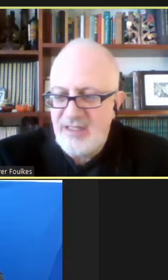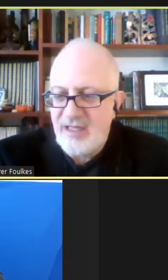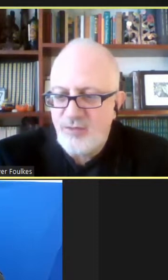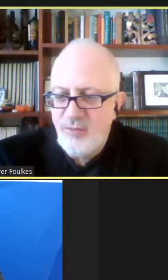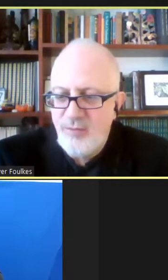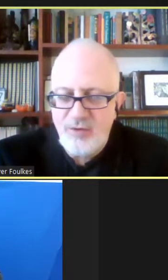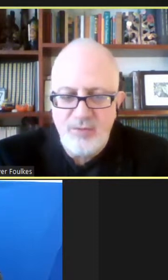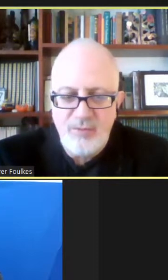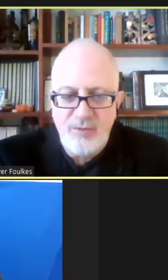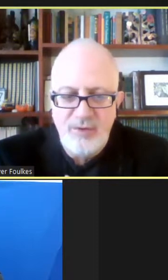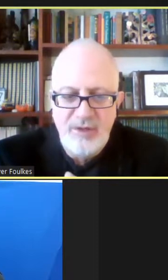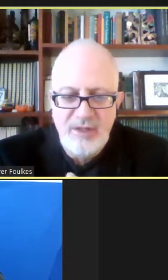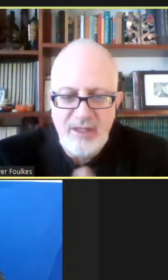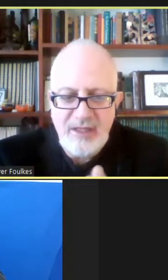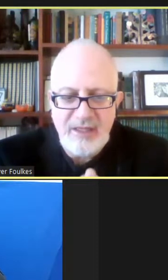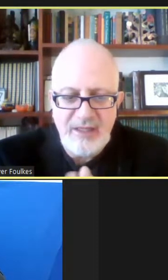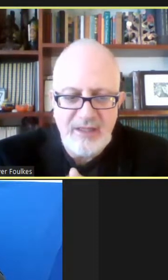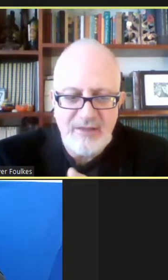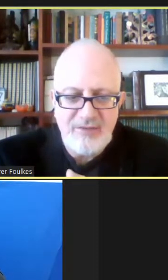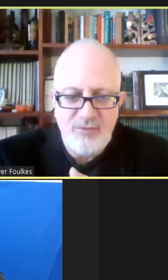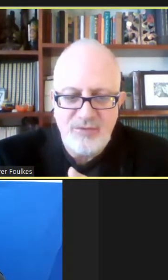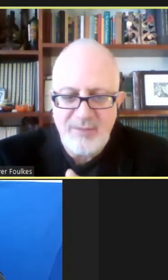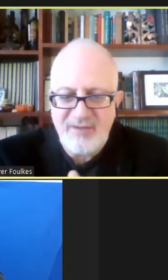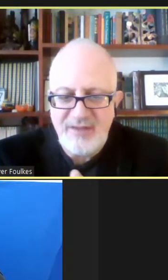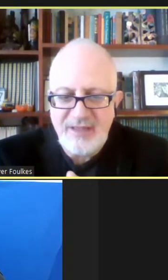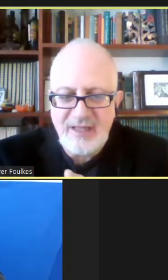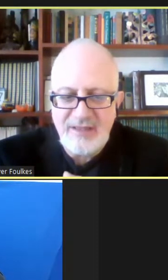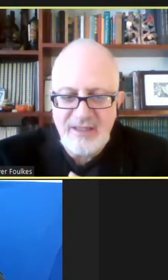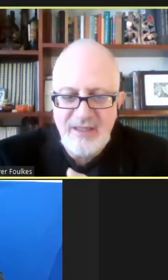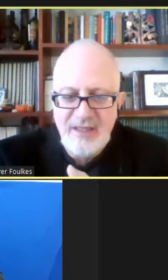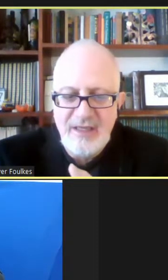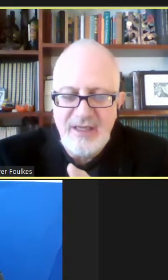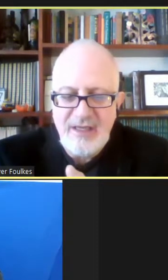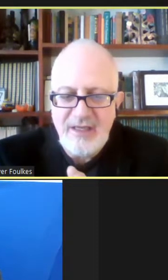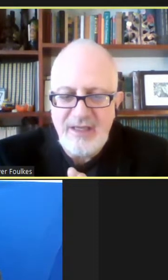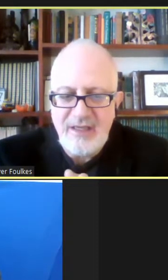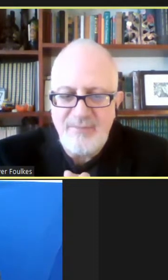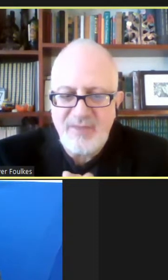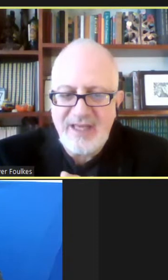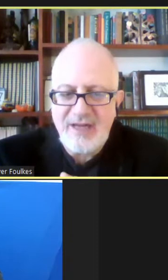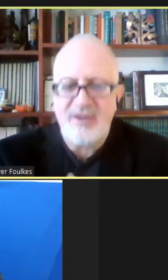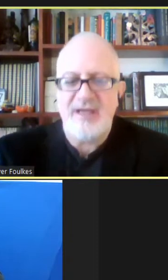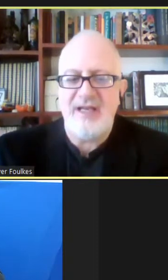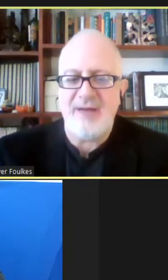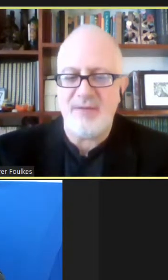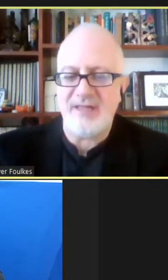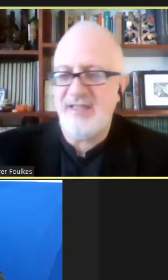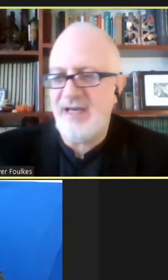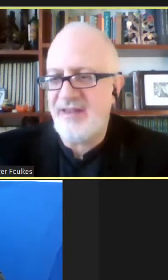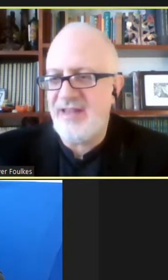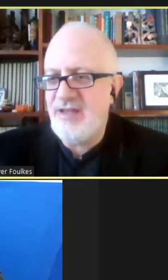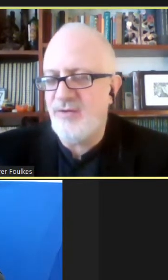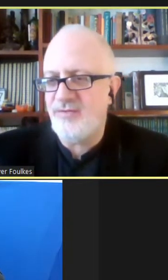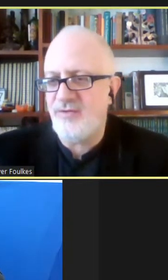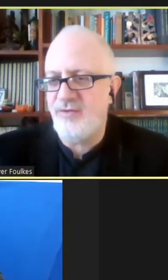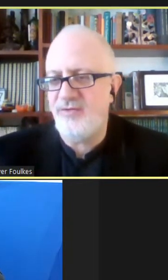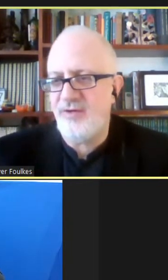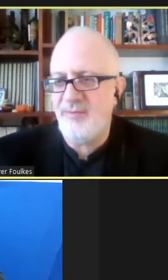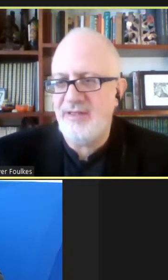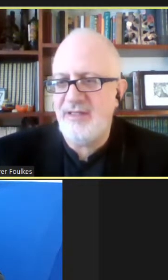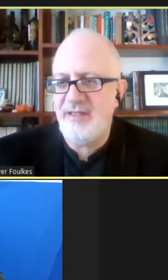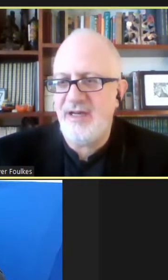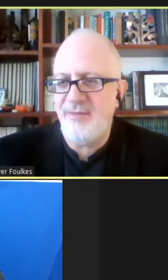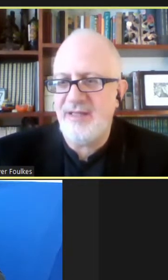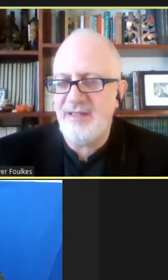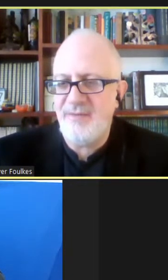Gina Rubio como su representante. Creo que la práctica de ellos no